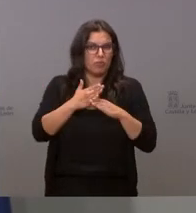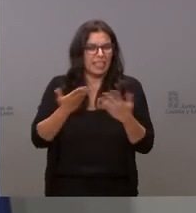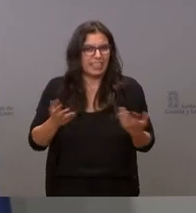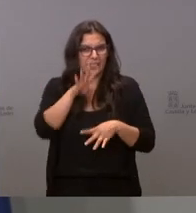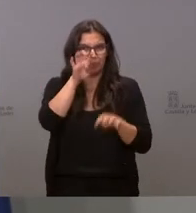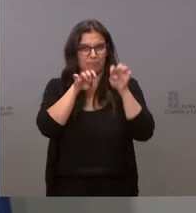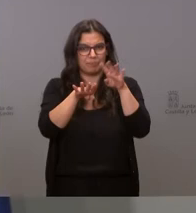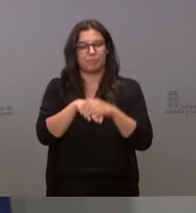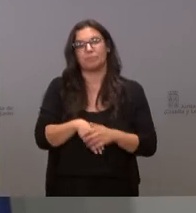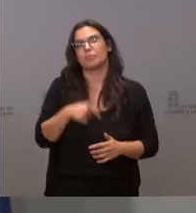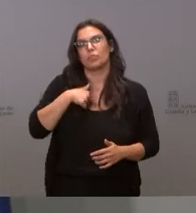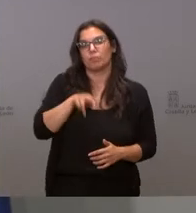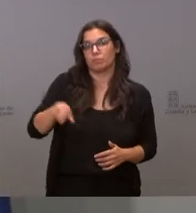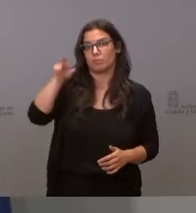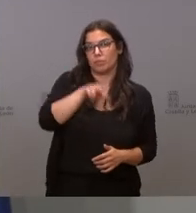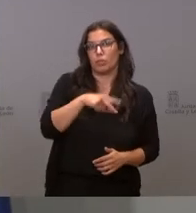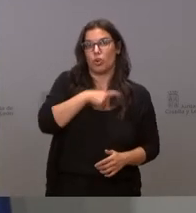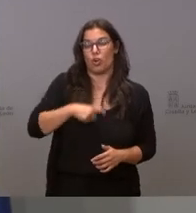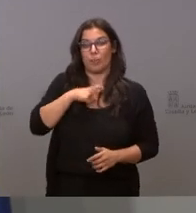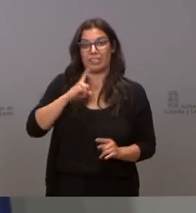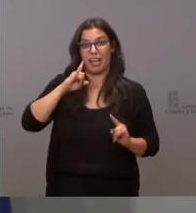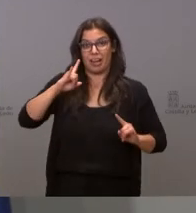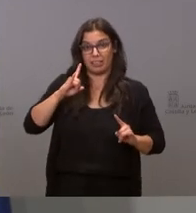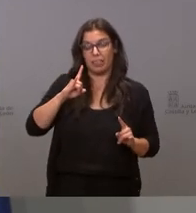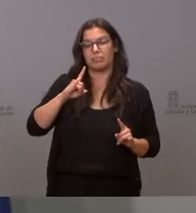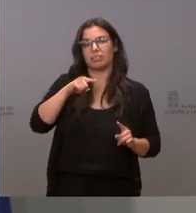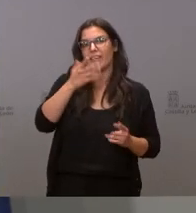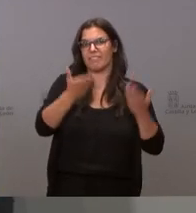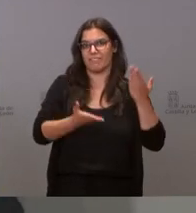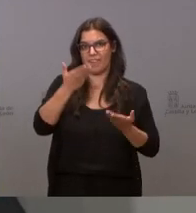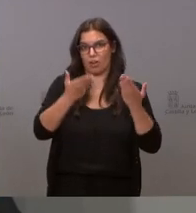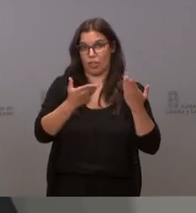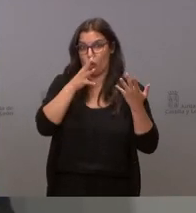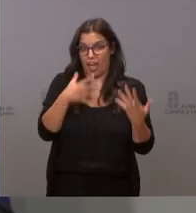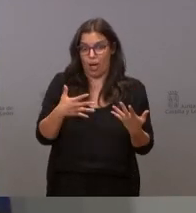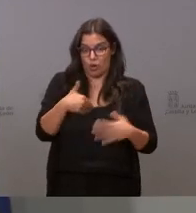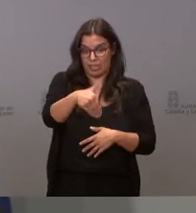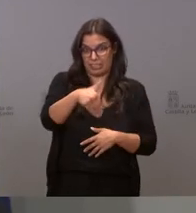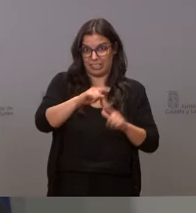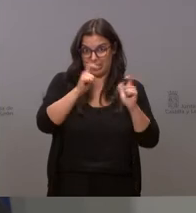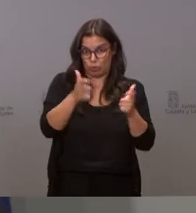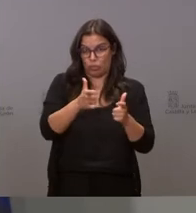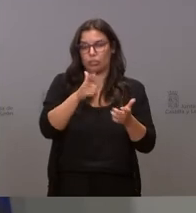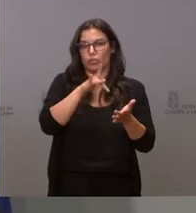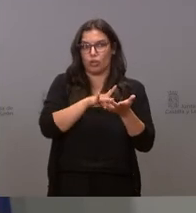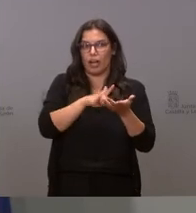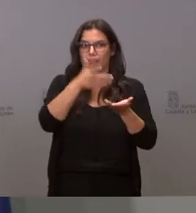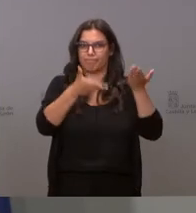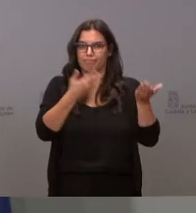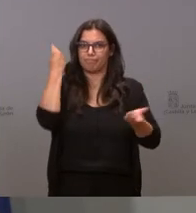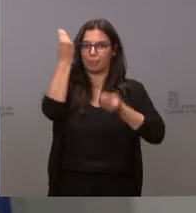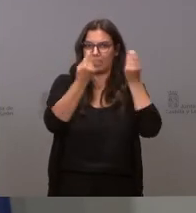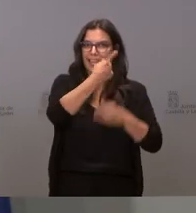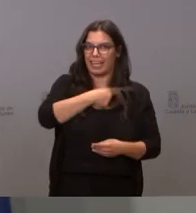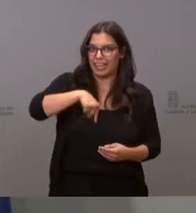que el comité de alertas está valorando en estas próximas horas va a valorar esta situación y que por tanto es a